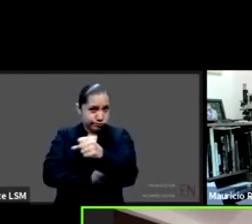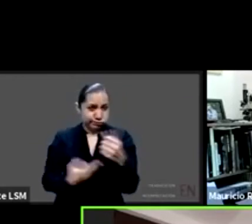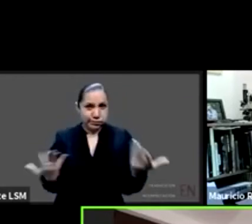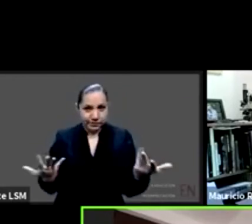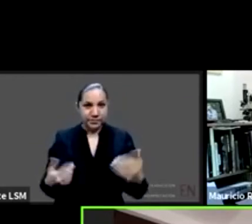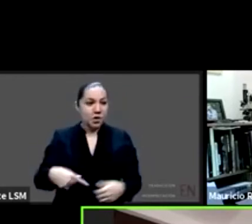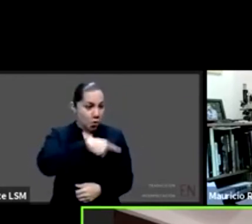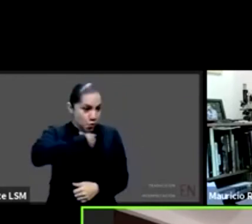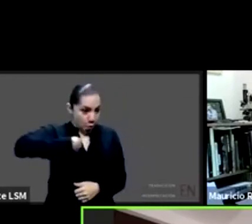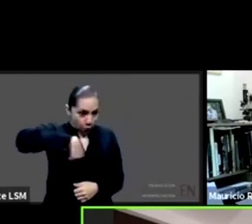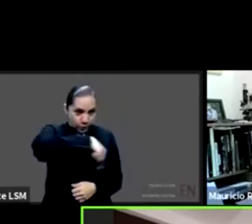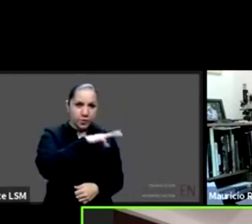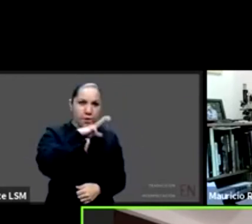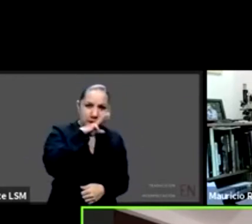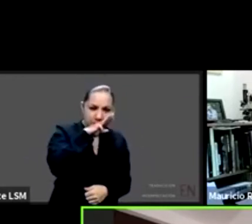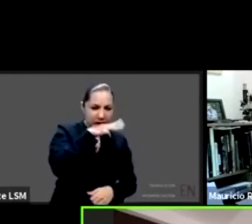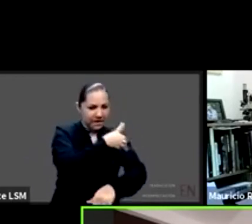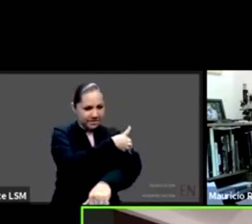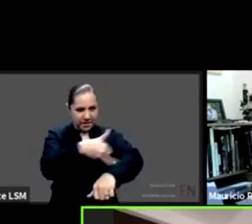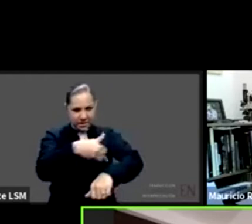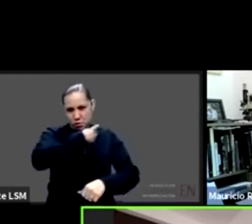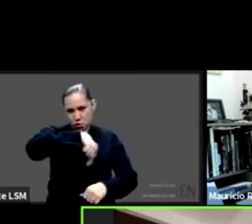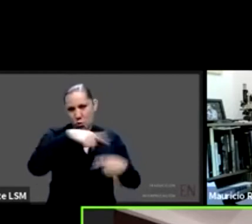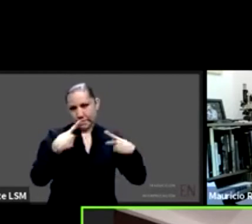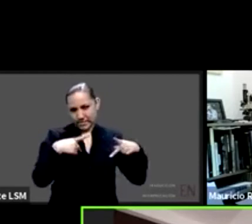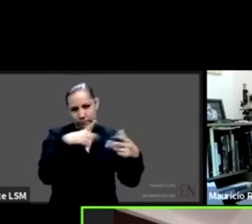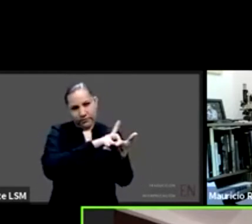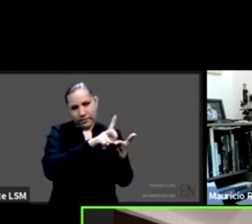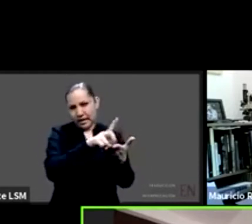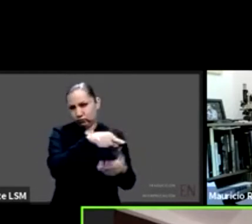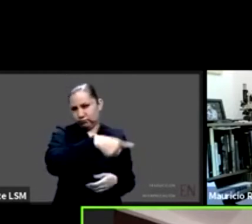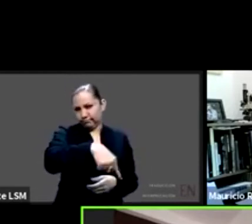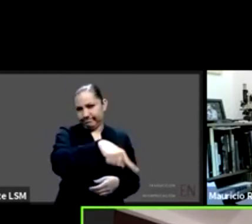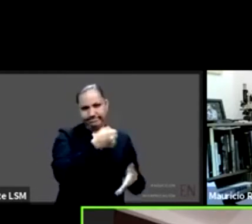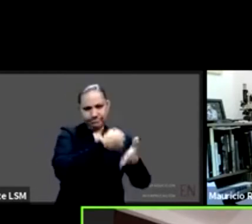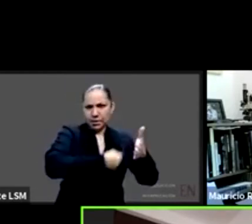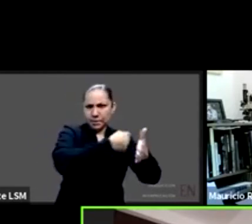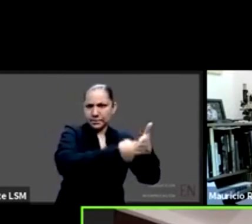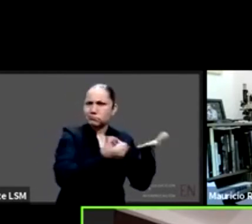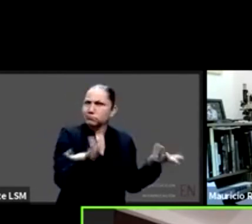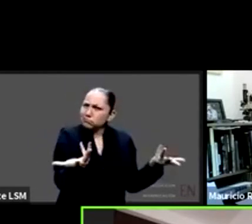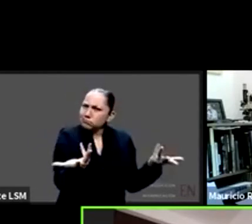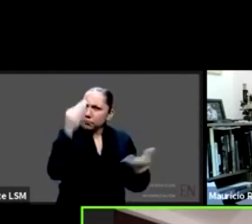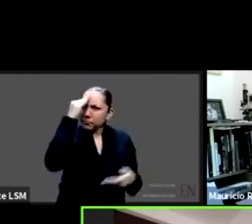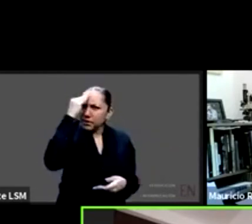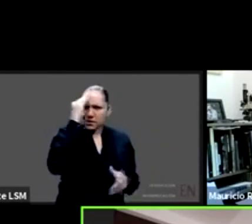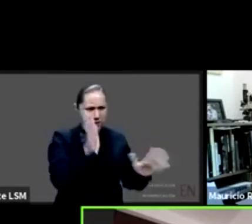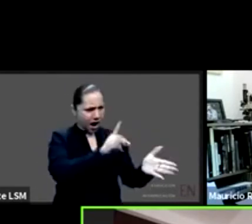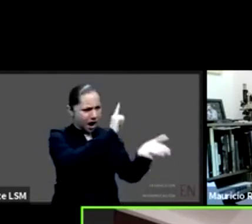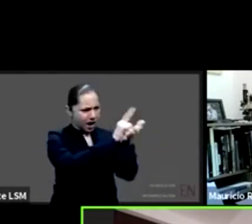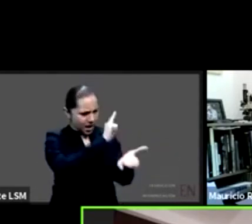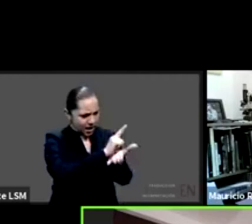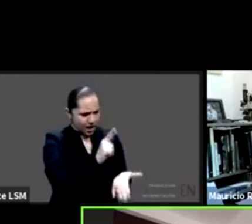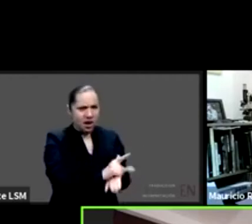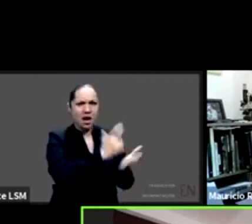que si ya hay un marco en los subsistemas ¿por qué no tomar ese marco y trasladarlo a que sea realmente un garante de los